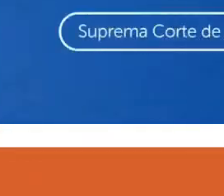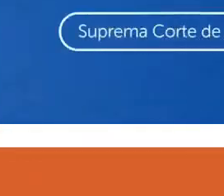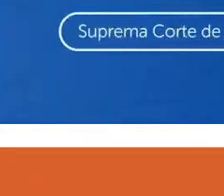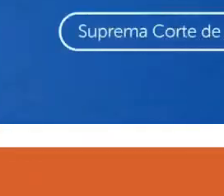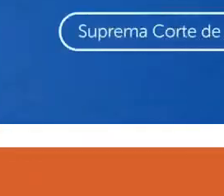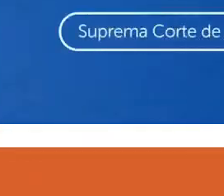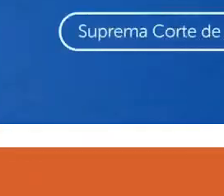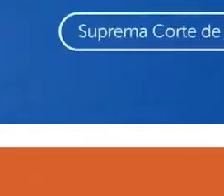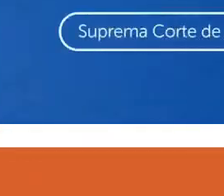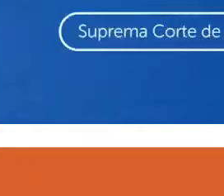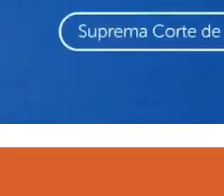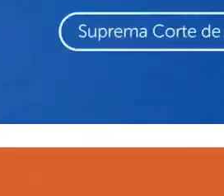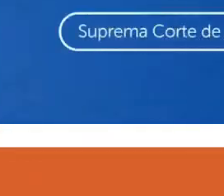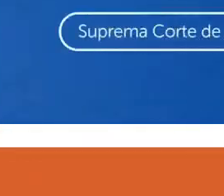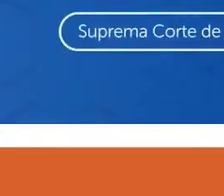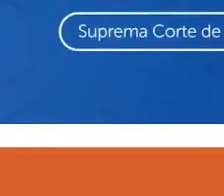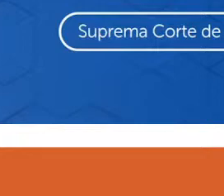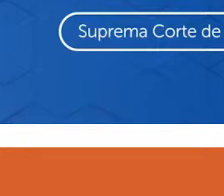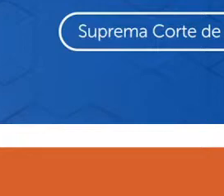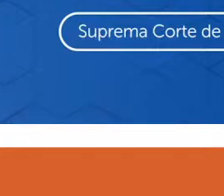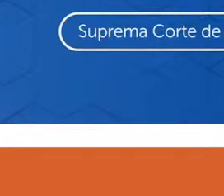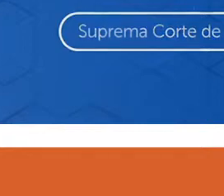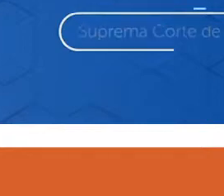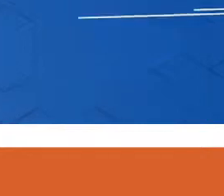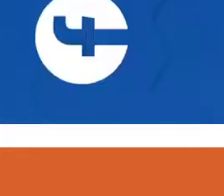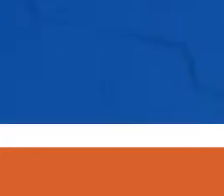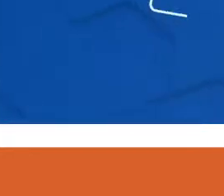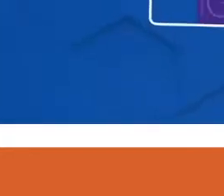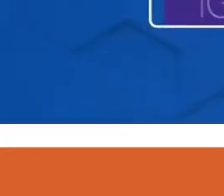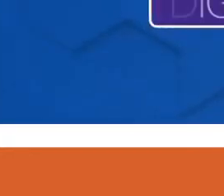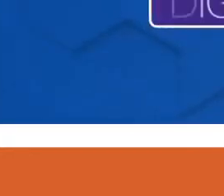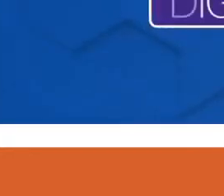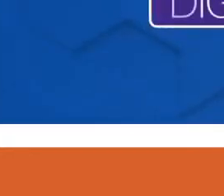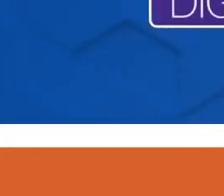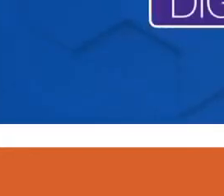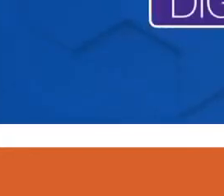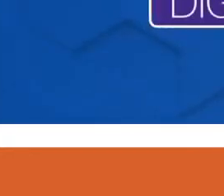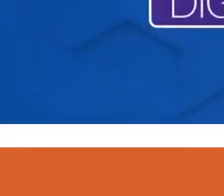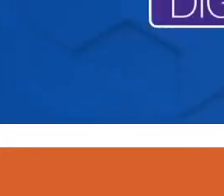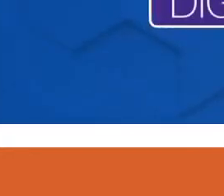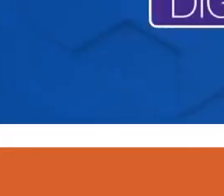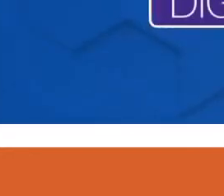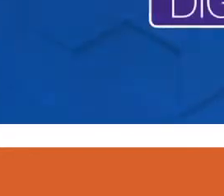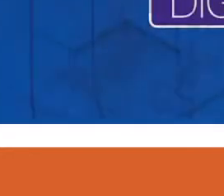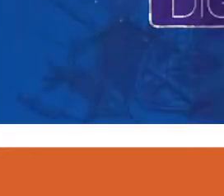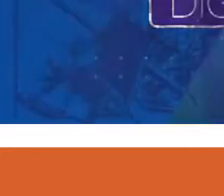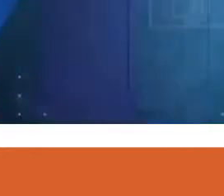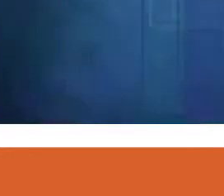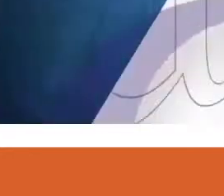como Suprema Corte de Justicia de la Nación. Sigue nuestra página oficial y se parte de la Corte Digital.